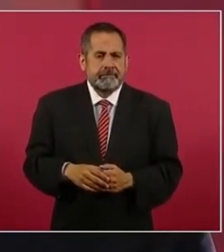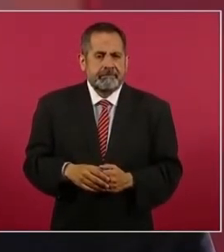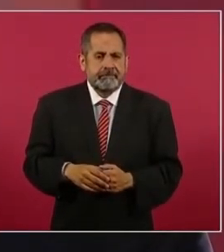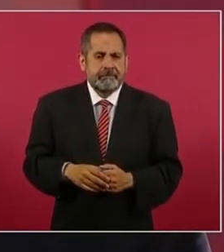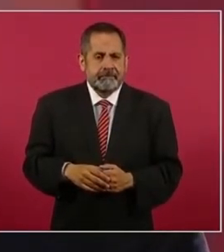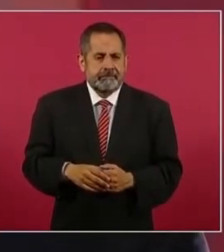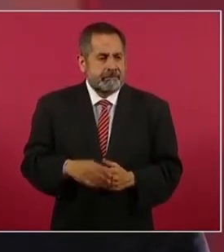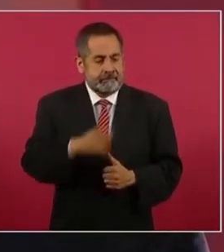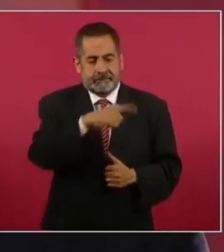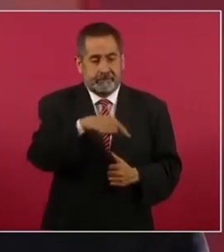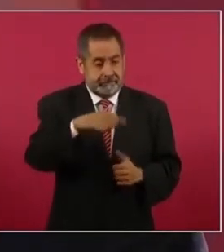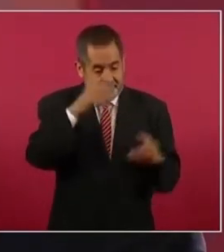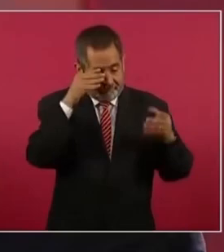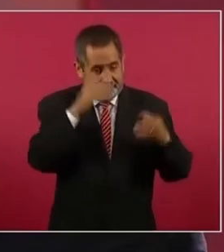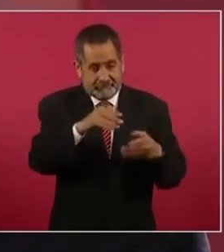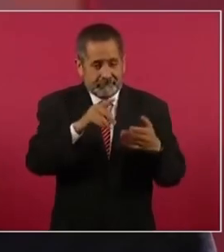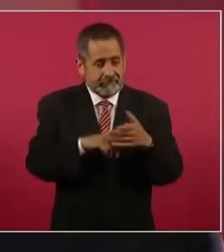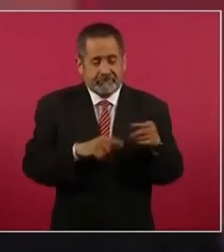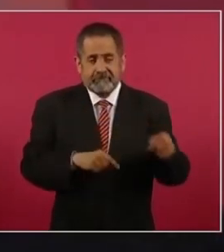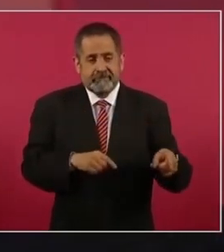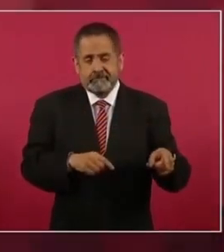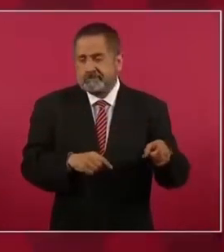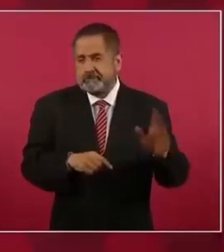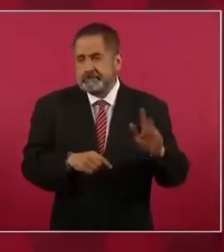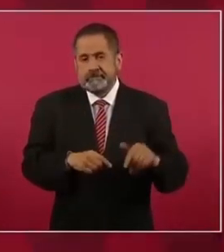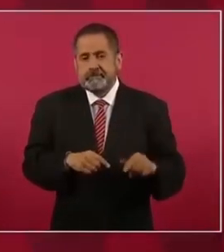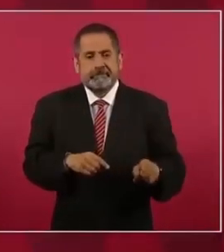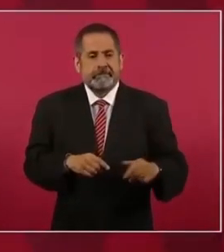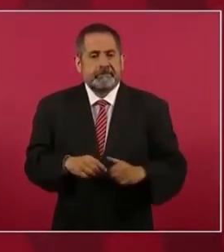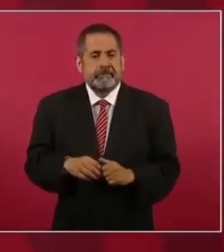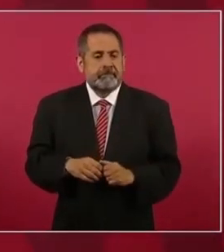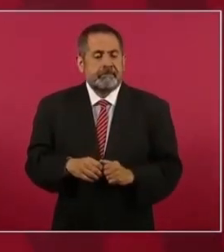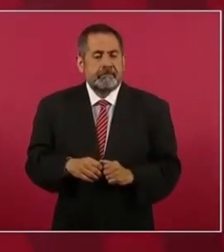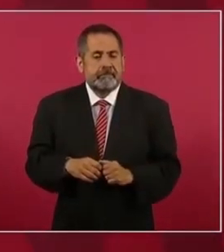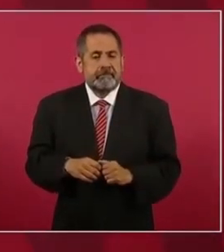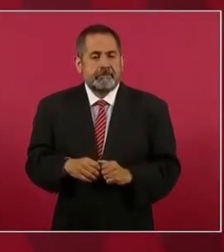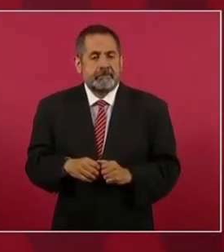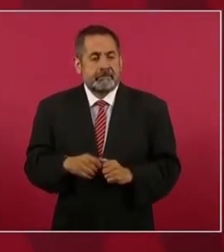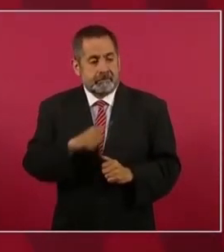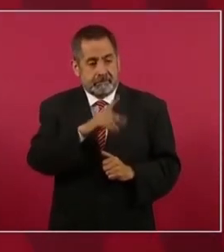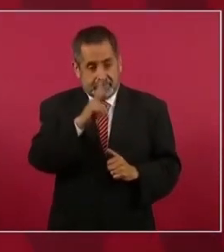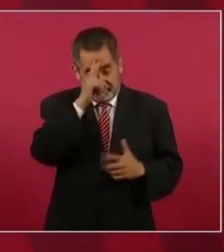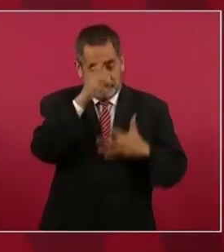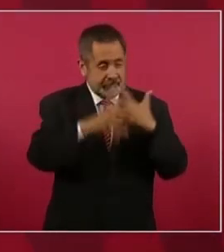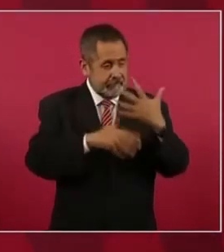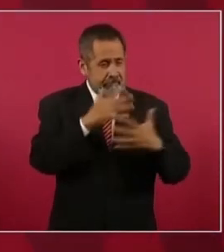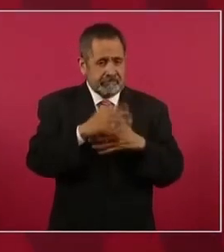dedicados a la violencia